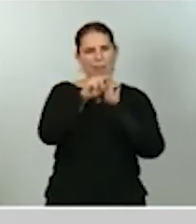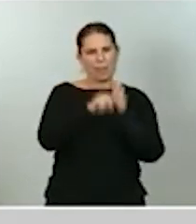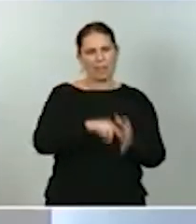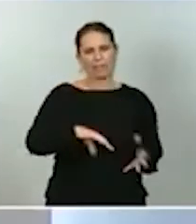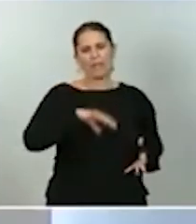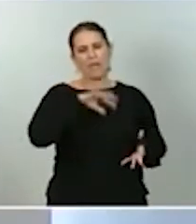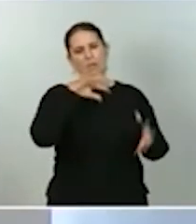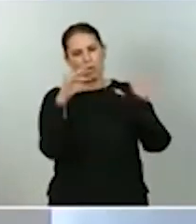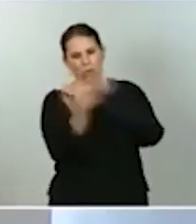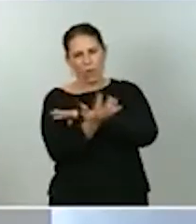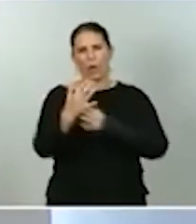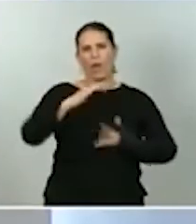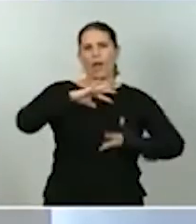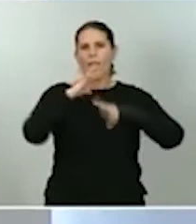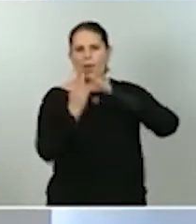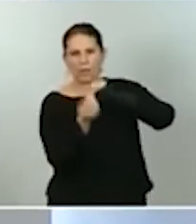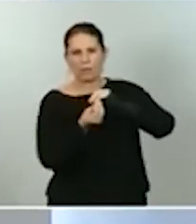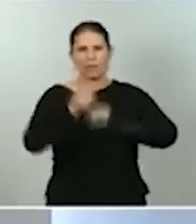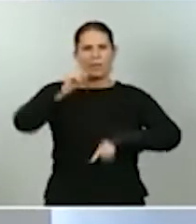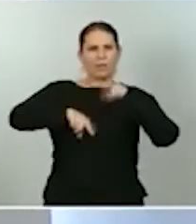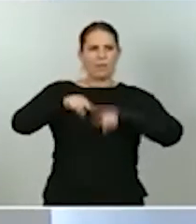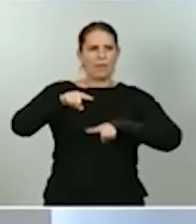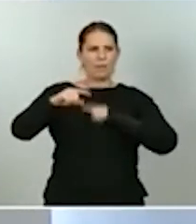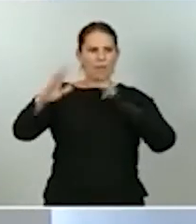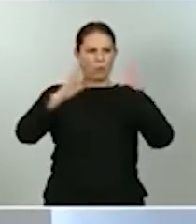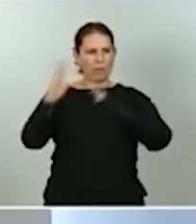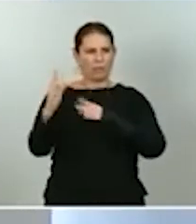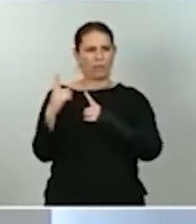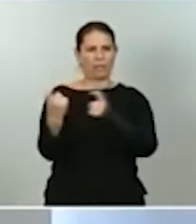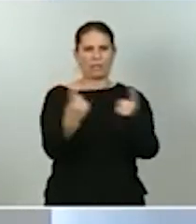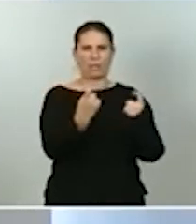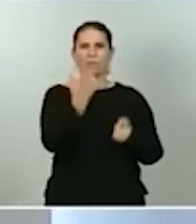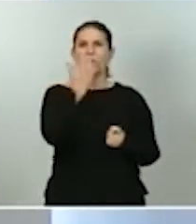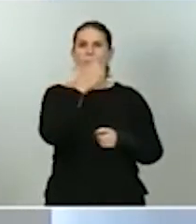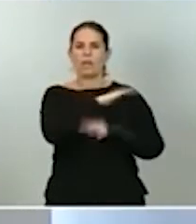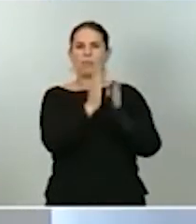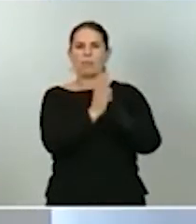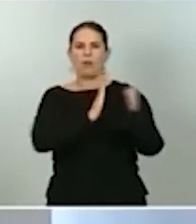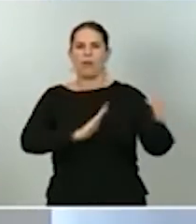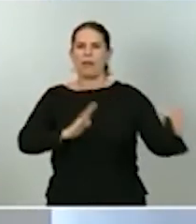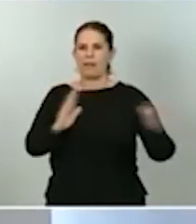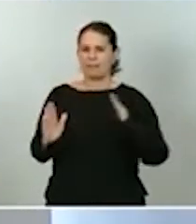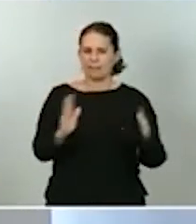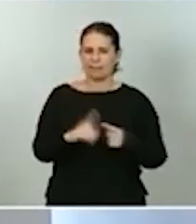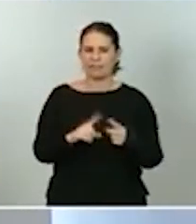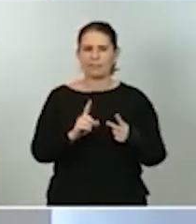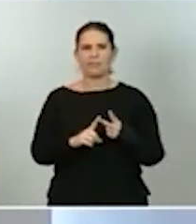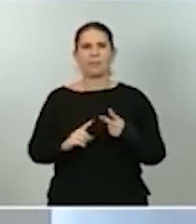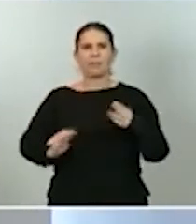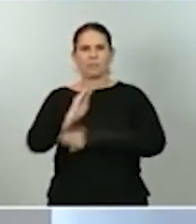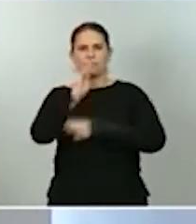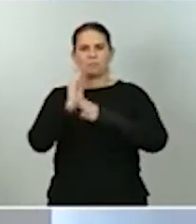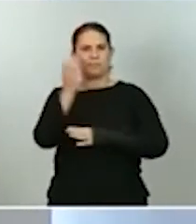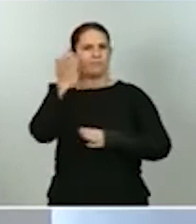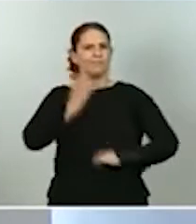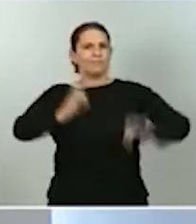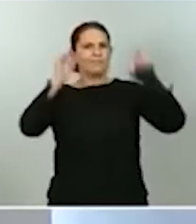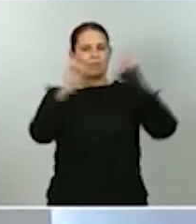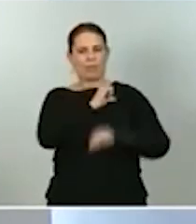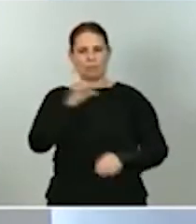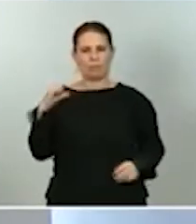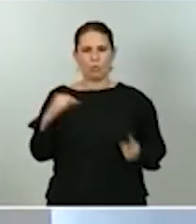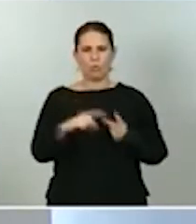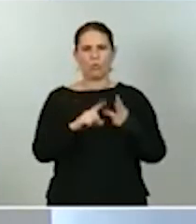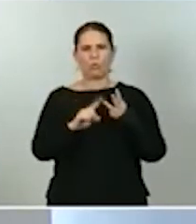momento. Es el caso de los expedientes de regulación temporal de empleo, de la prestación extraordinaria para autónomos o la línea de avales